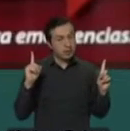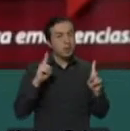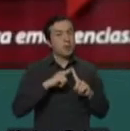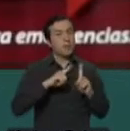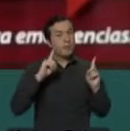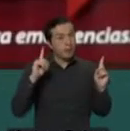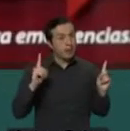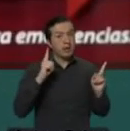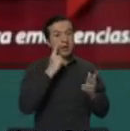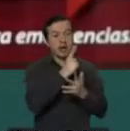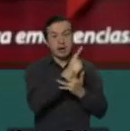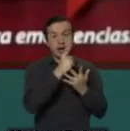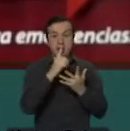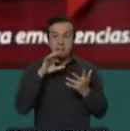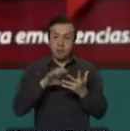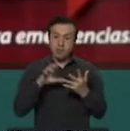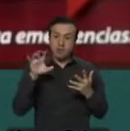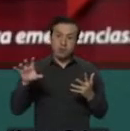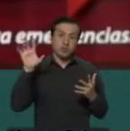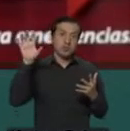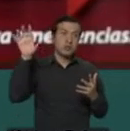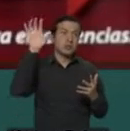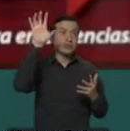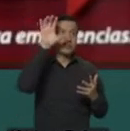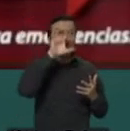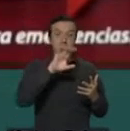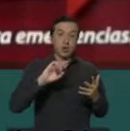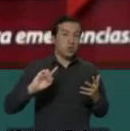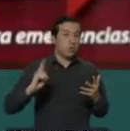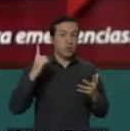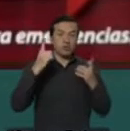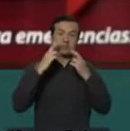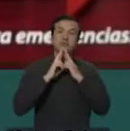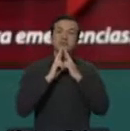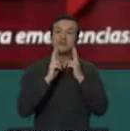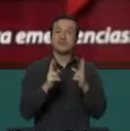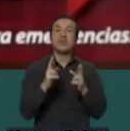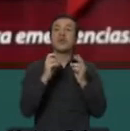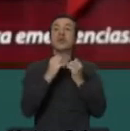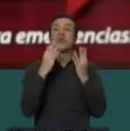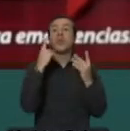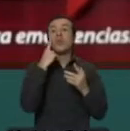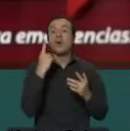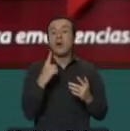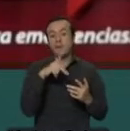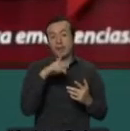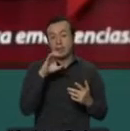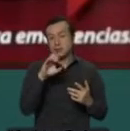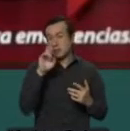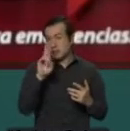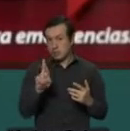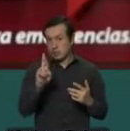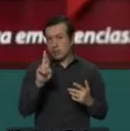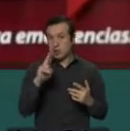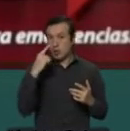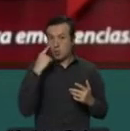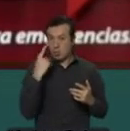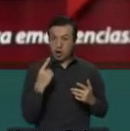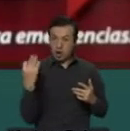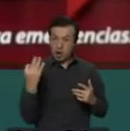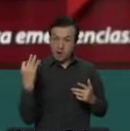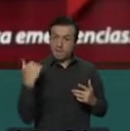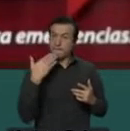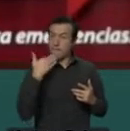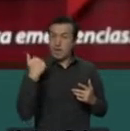de cada provincia, en cada provincia solamente se reportarán el total de pruebas PCR, que son las pruebas